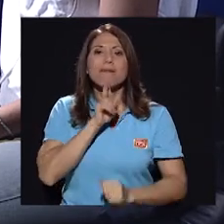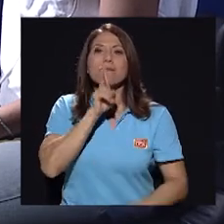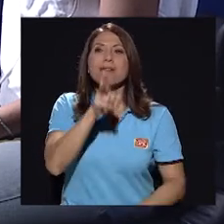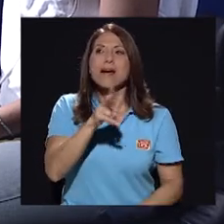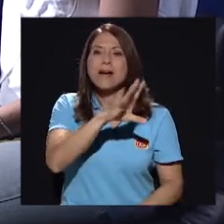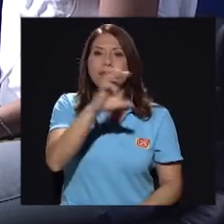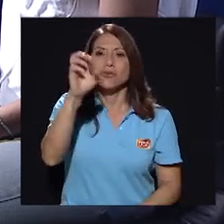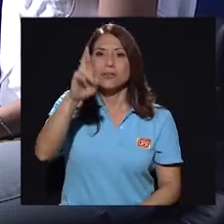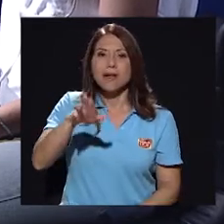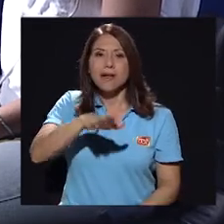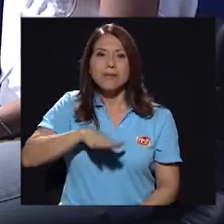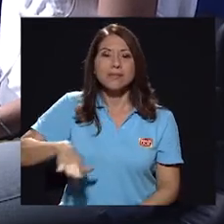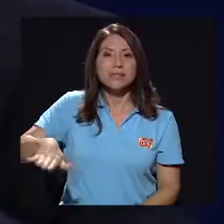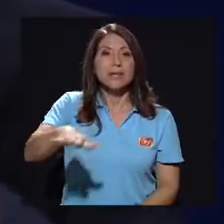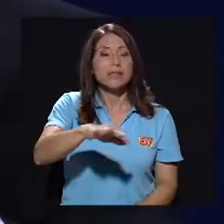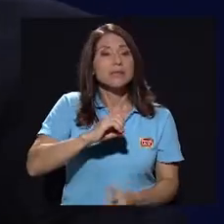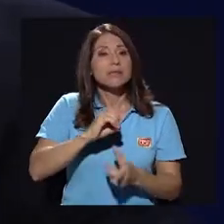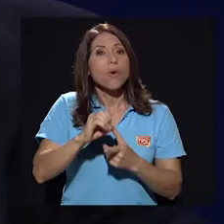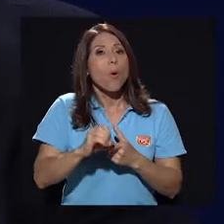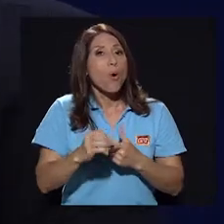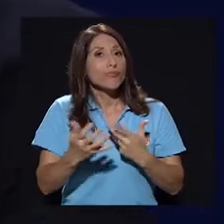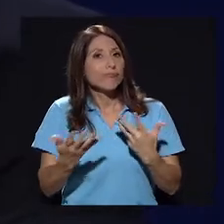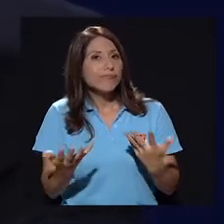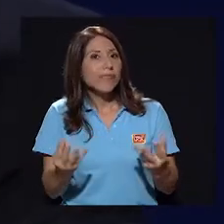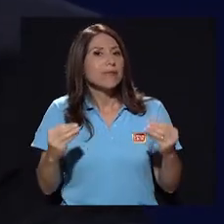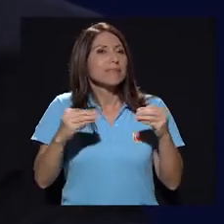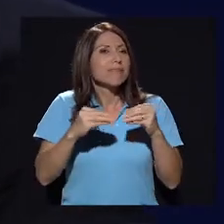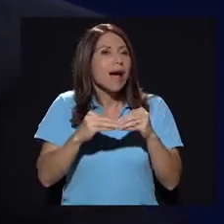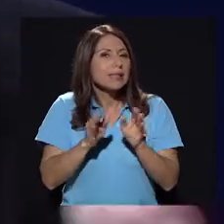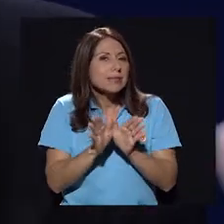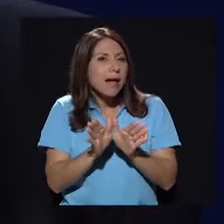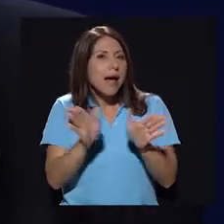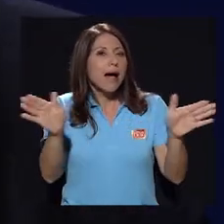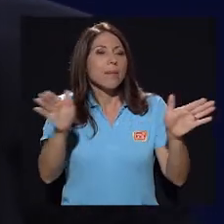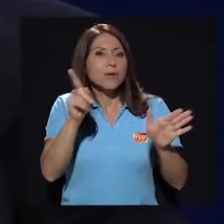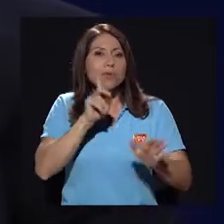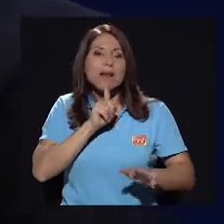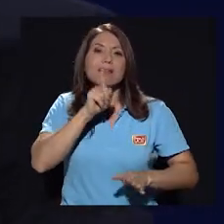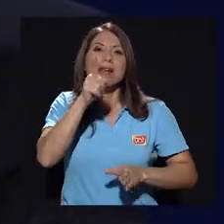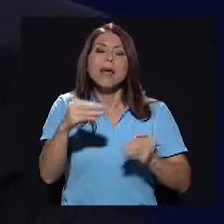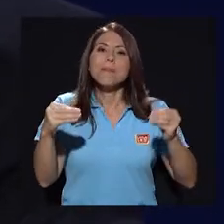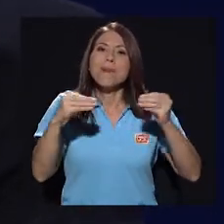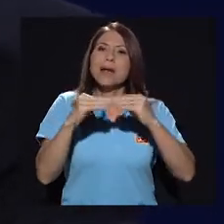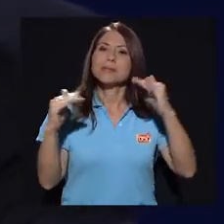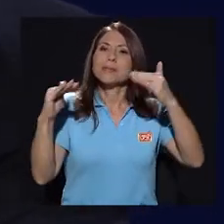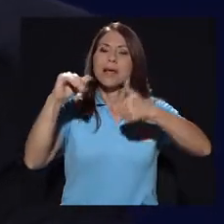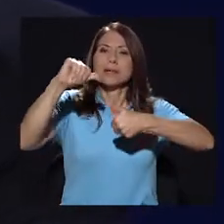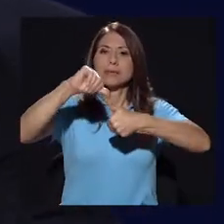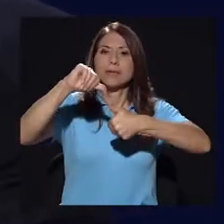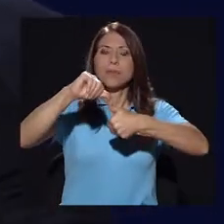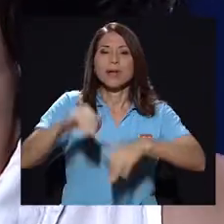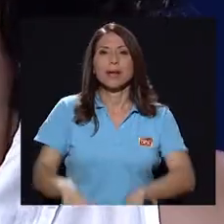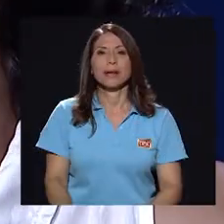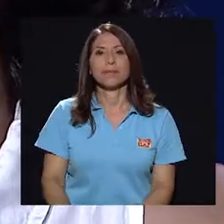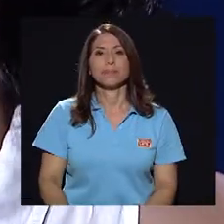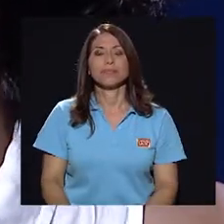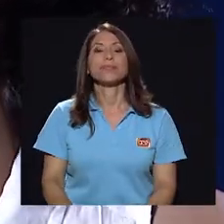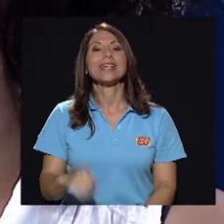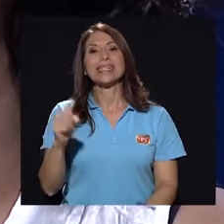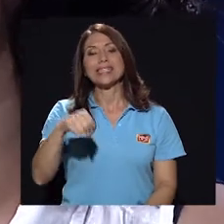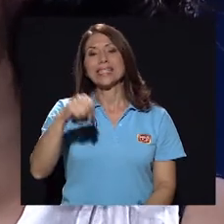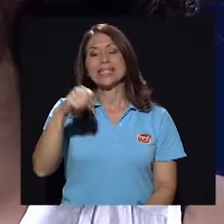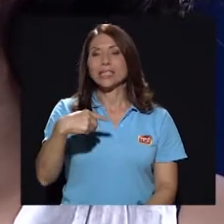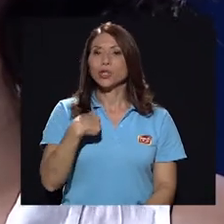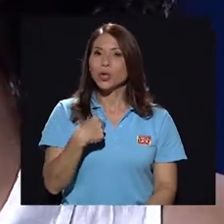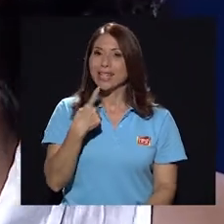realidad costarricense o entra más en un terreno más amplio de una realidad más centroamericana. Sí, yo